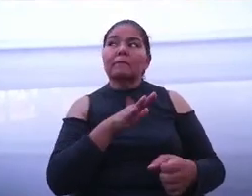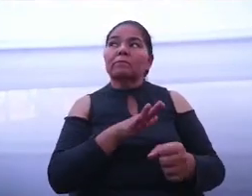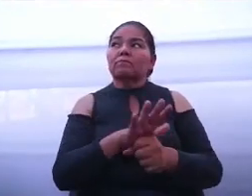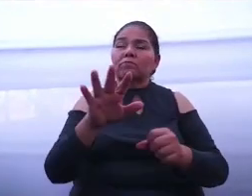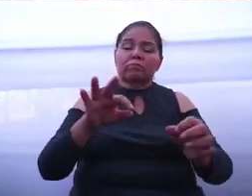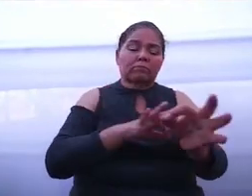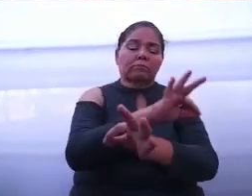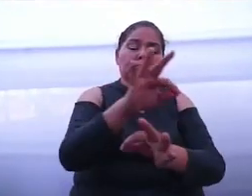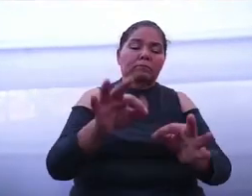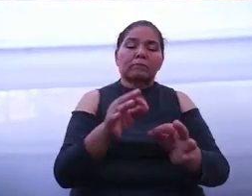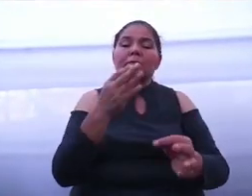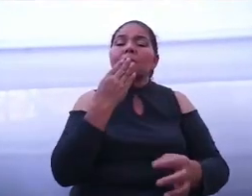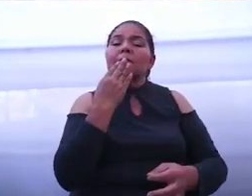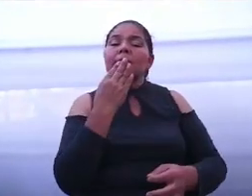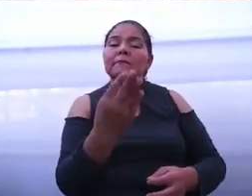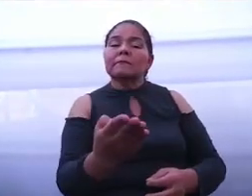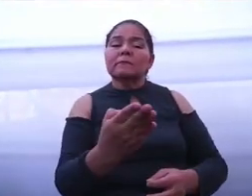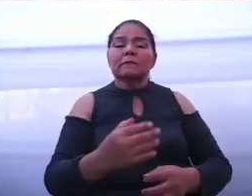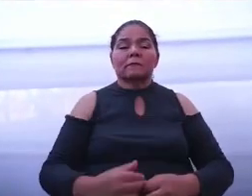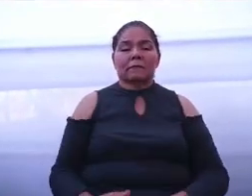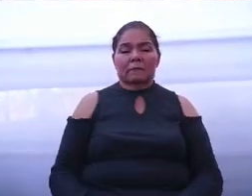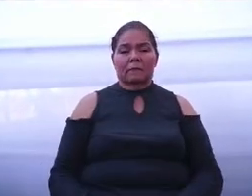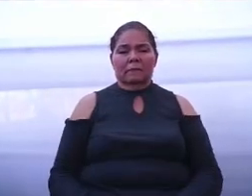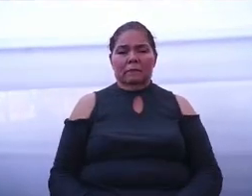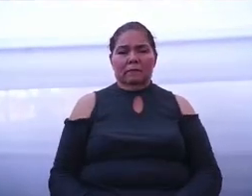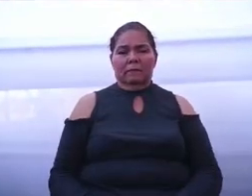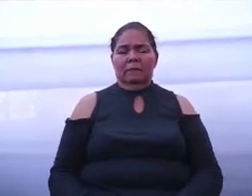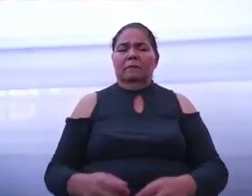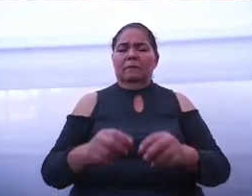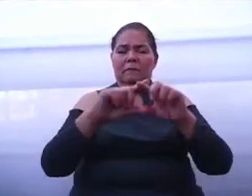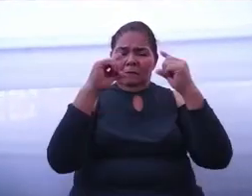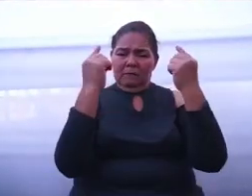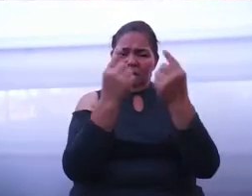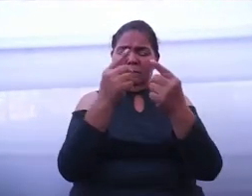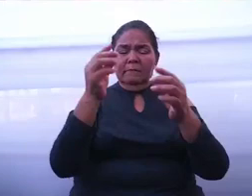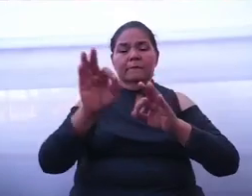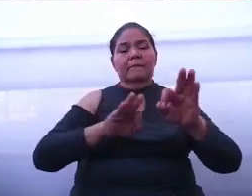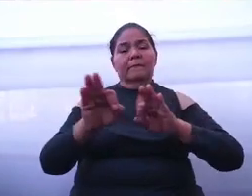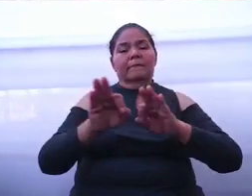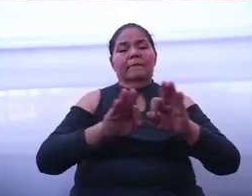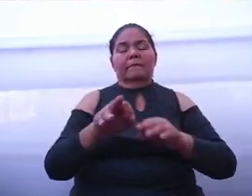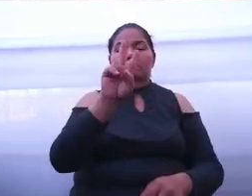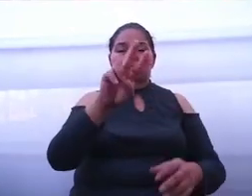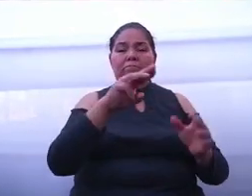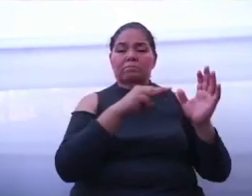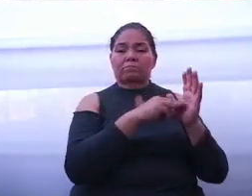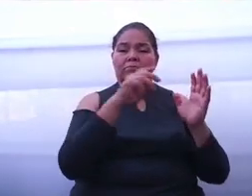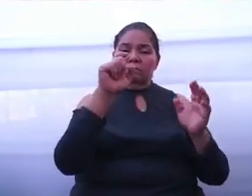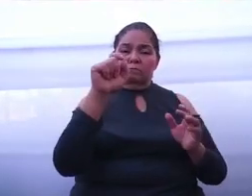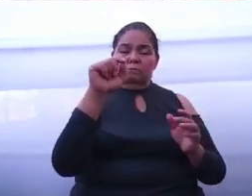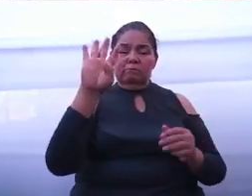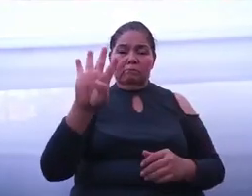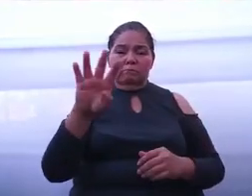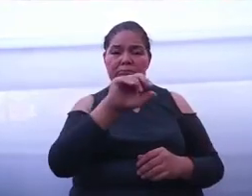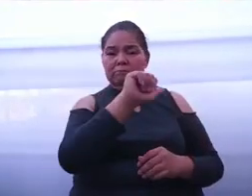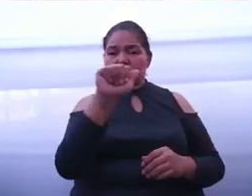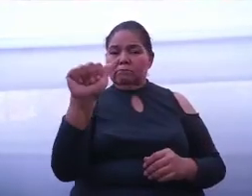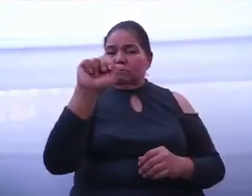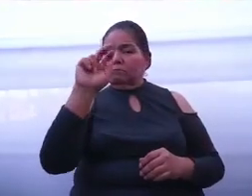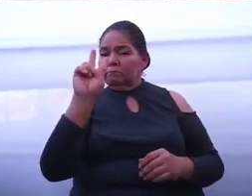al equipo de trabajo de la administración 2024-2027,